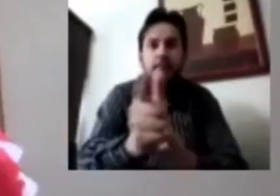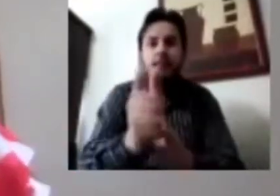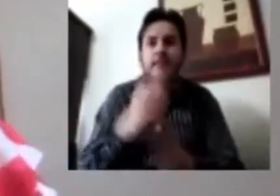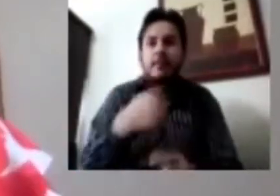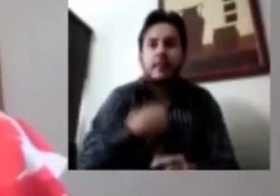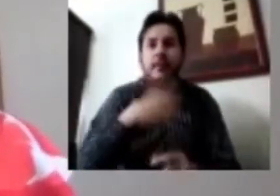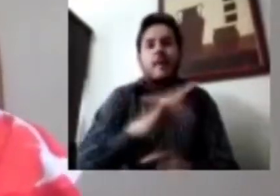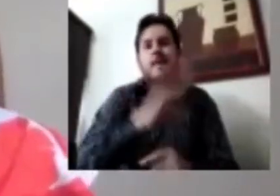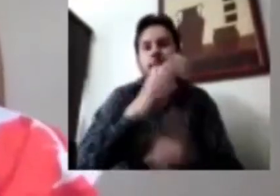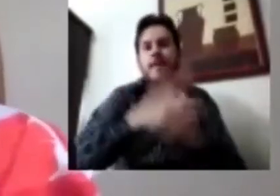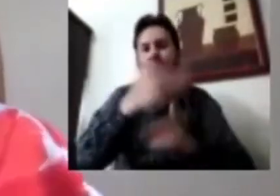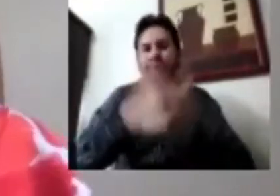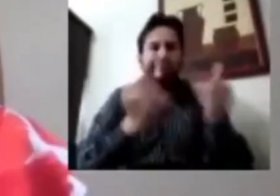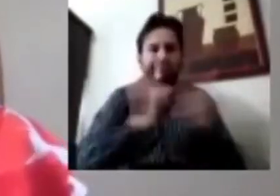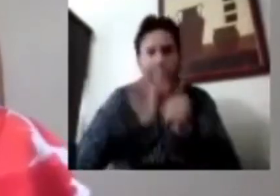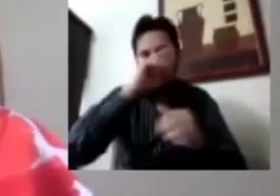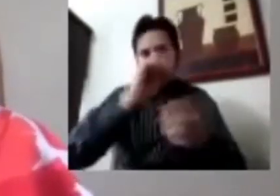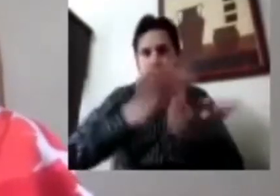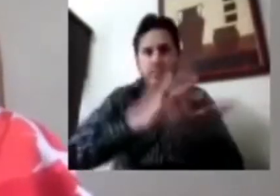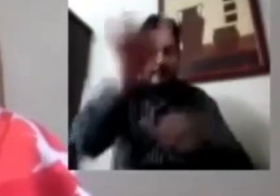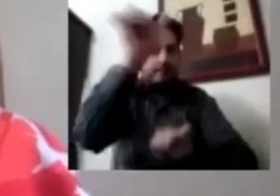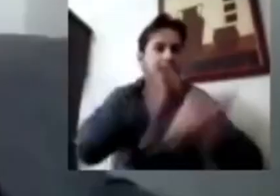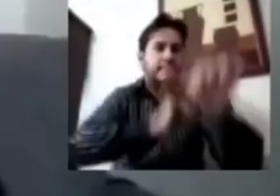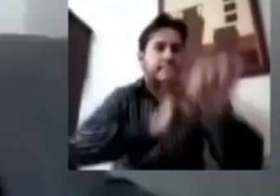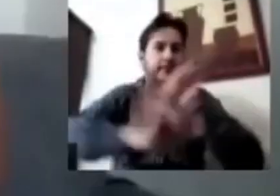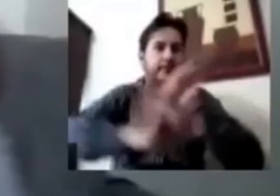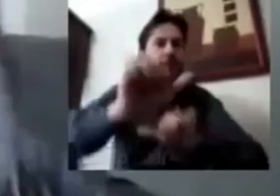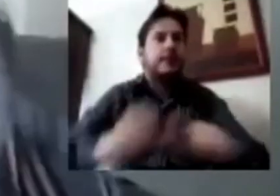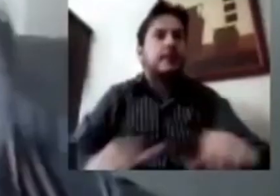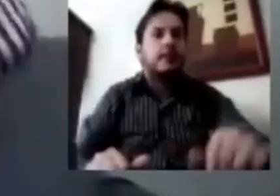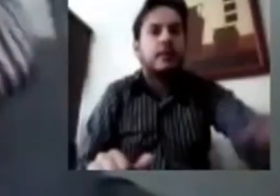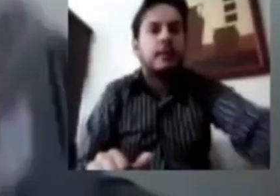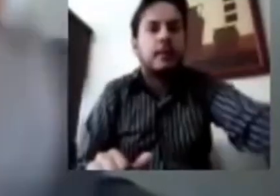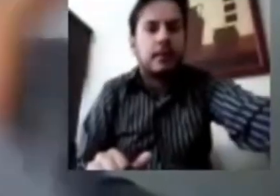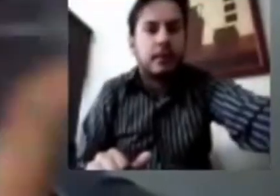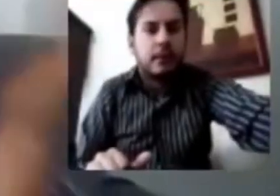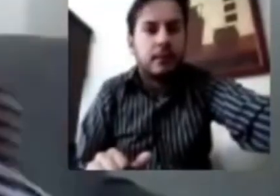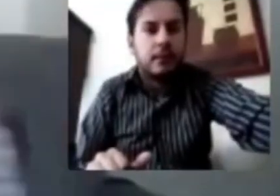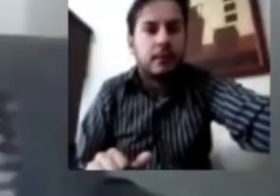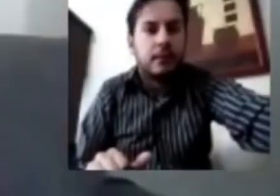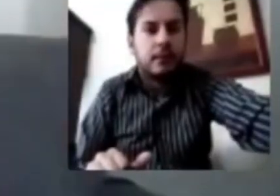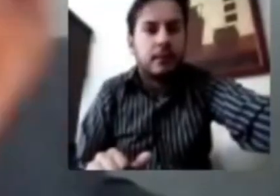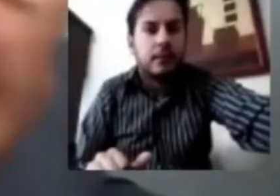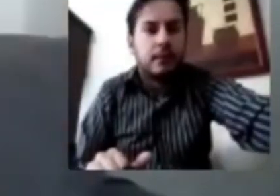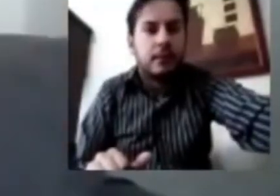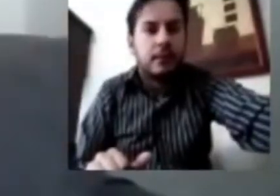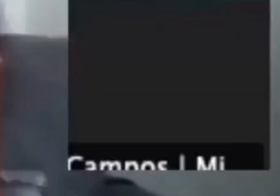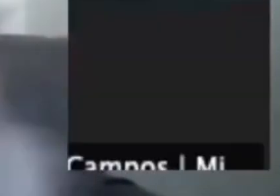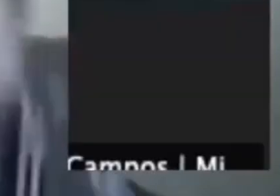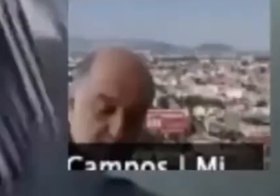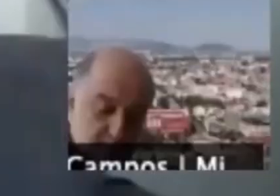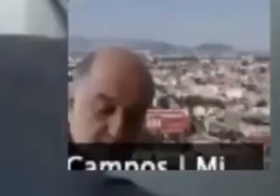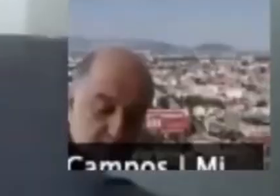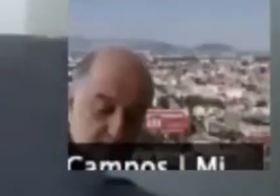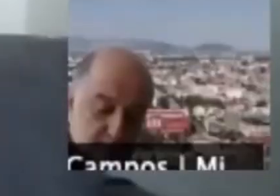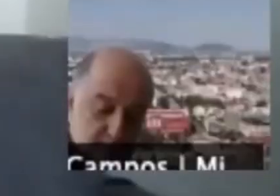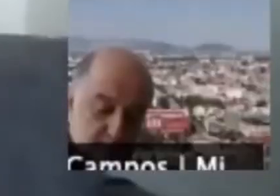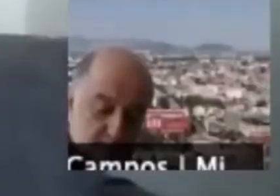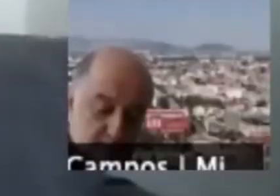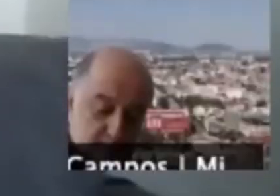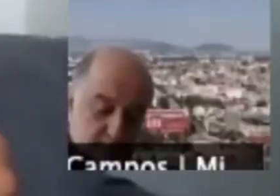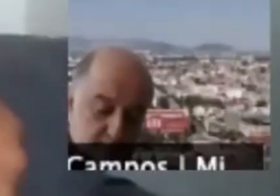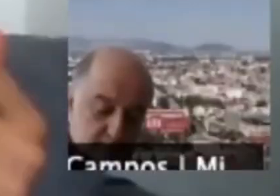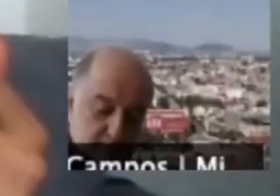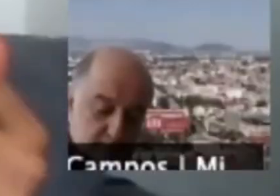de nuestras recomendaciones. Gracias. Muchísimas gracias, Graciela, por estos datos tan puntuales. Y creo que la desagregación por